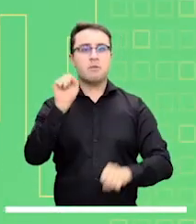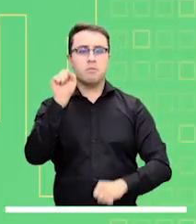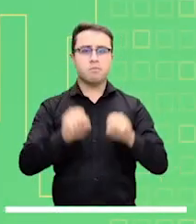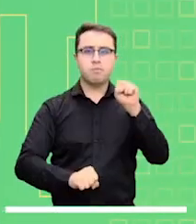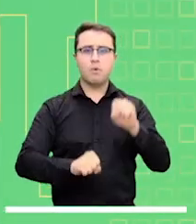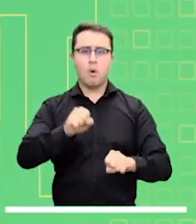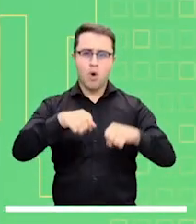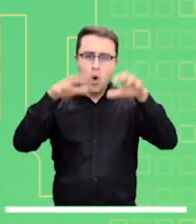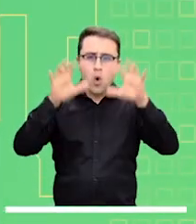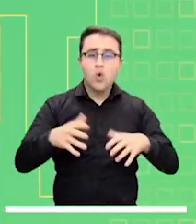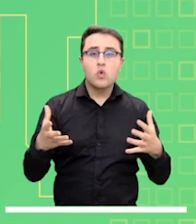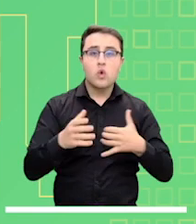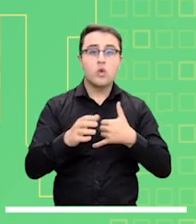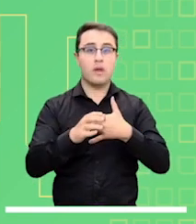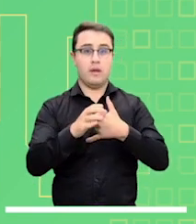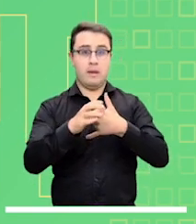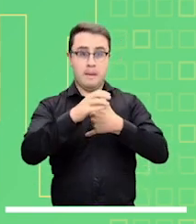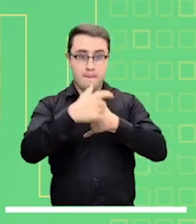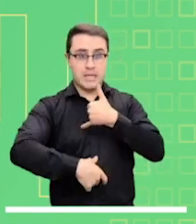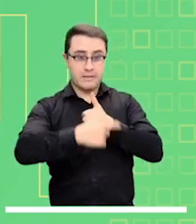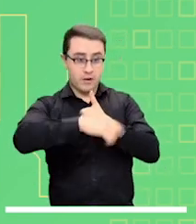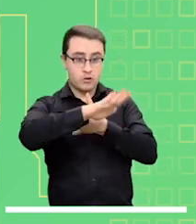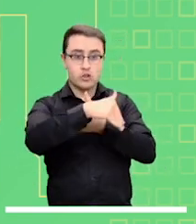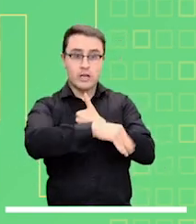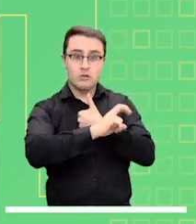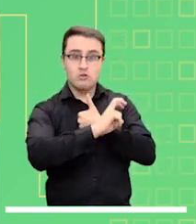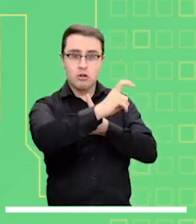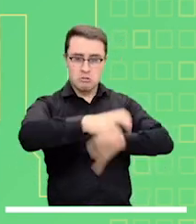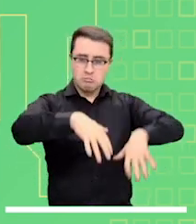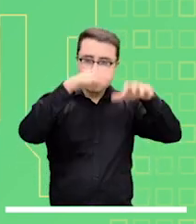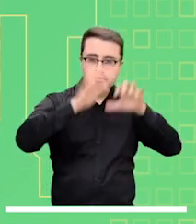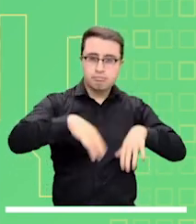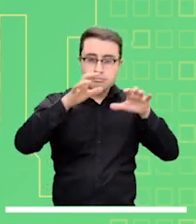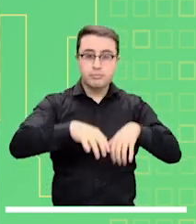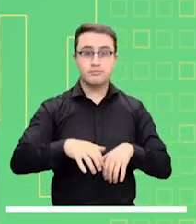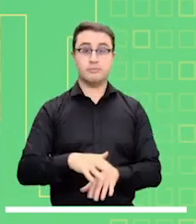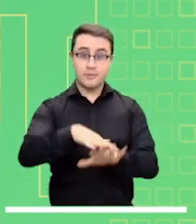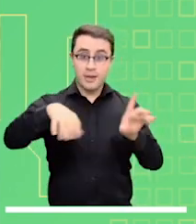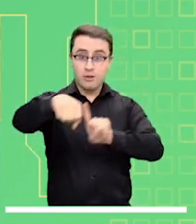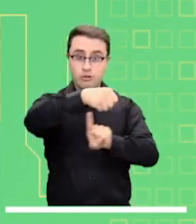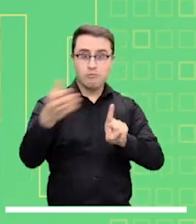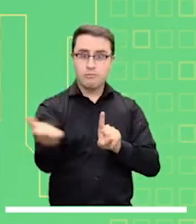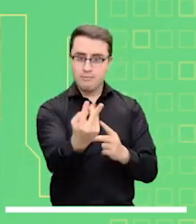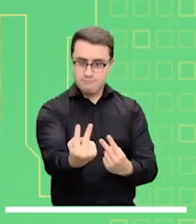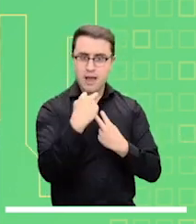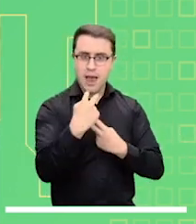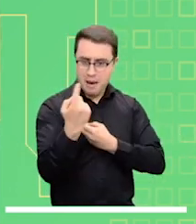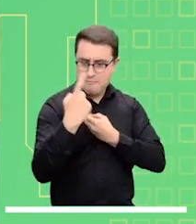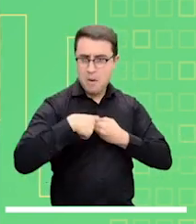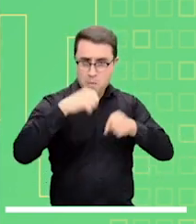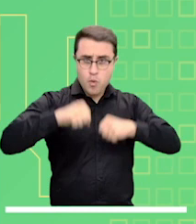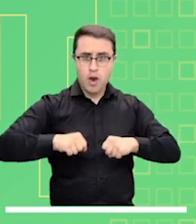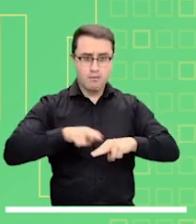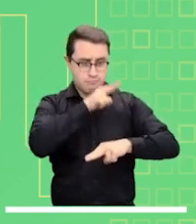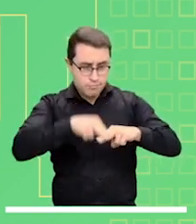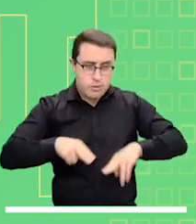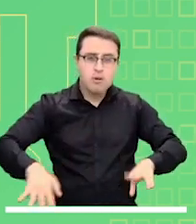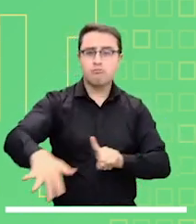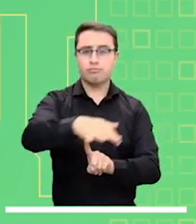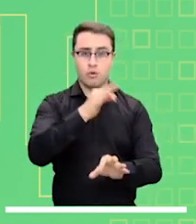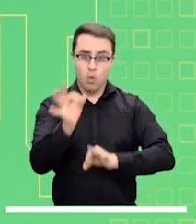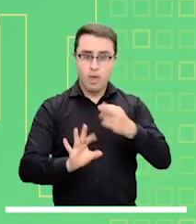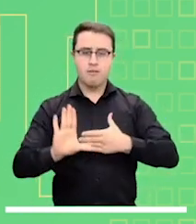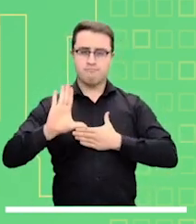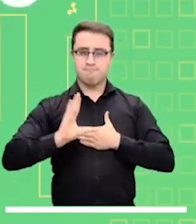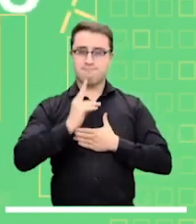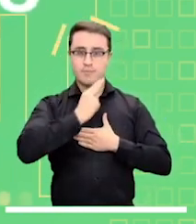Cauca y Antioquia. Finalizamos con las alertas meteomarinas que anuncian moderada probabilidad de lluvias en el centro y norte del Océano